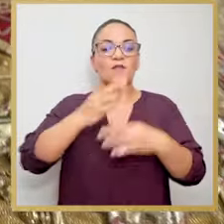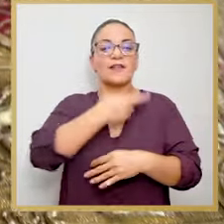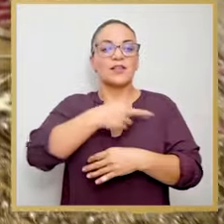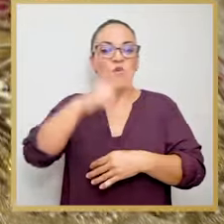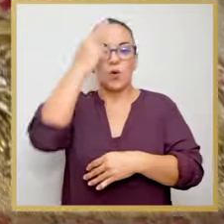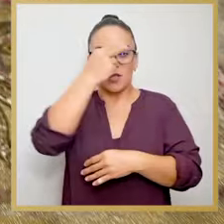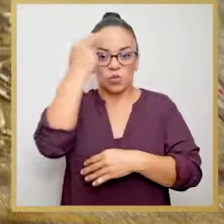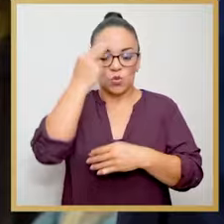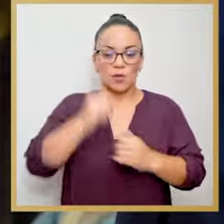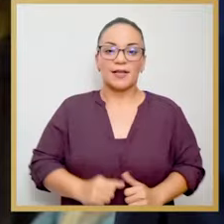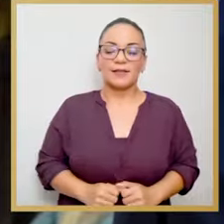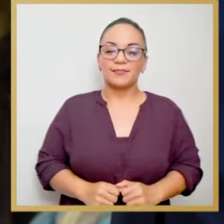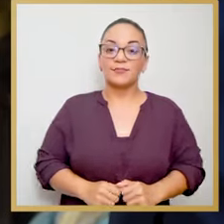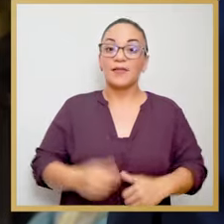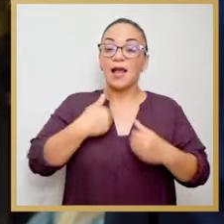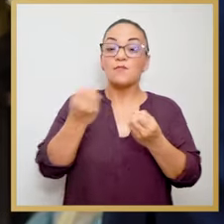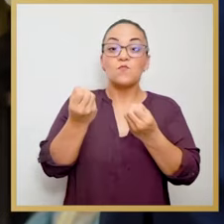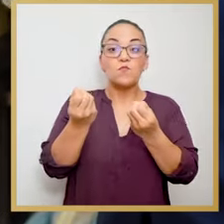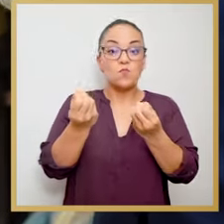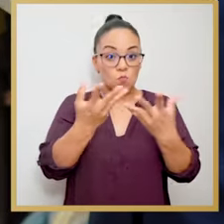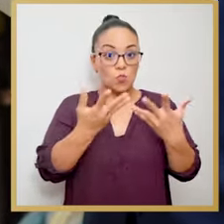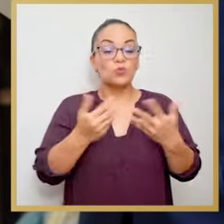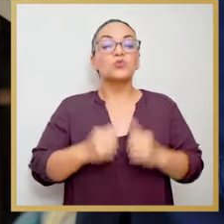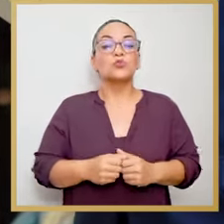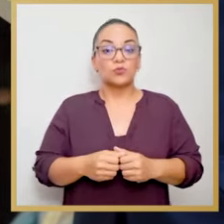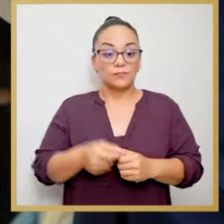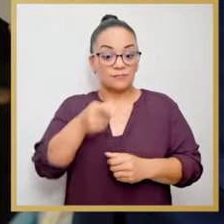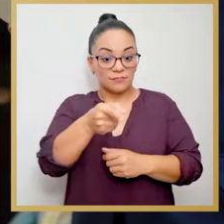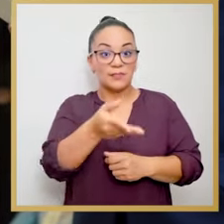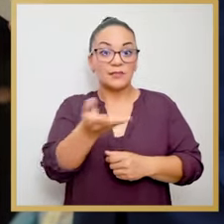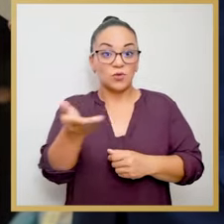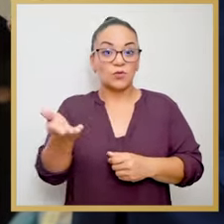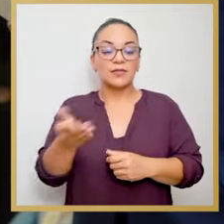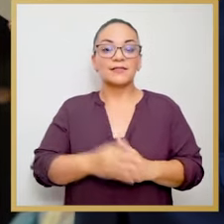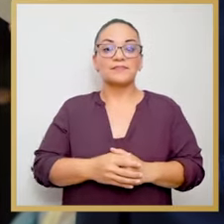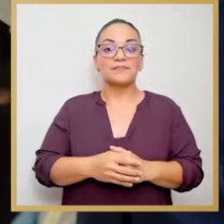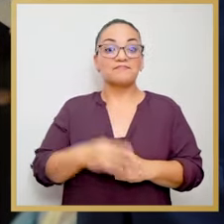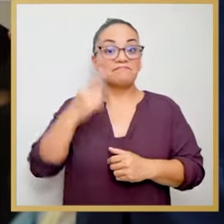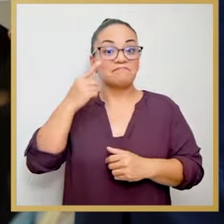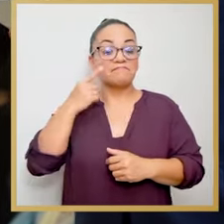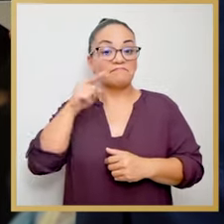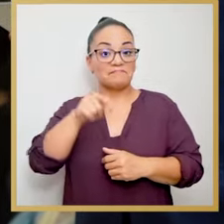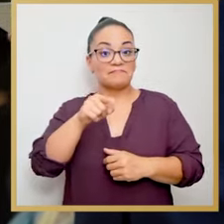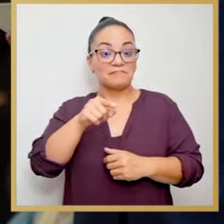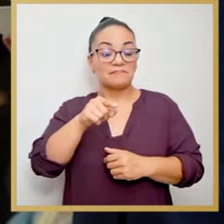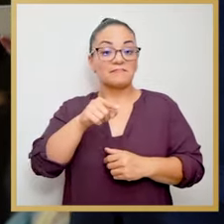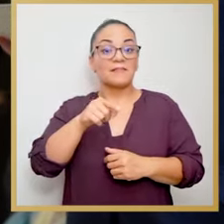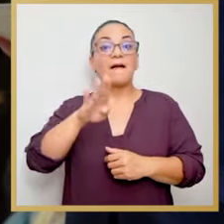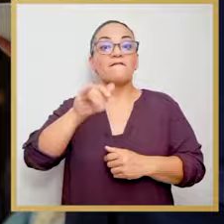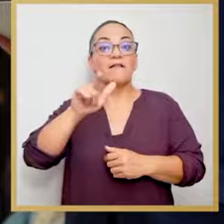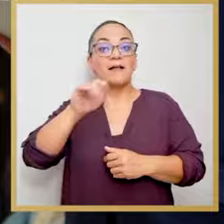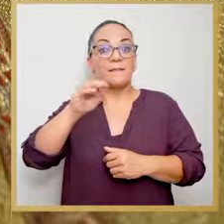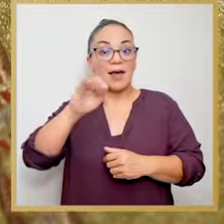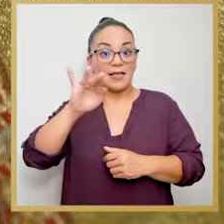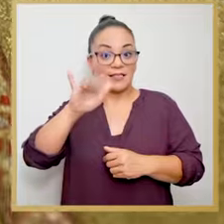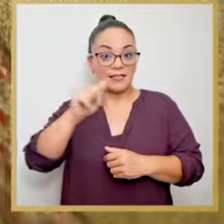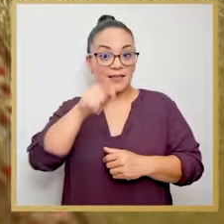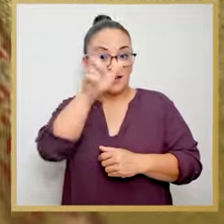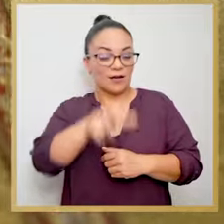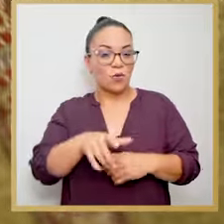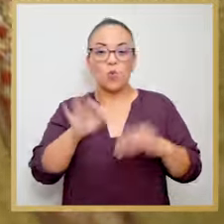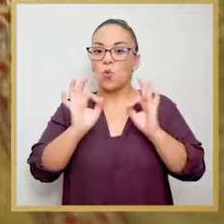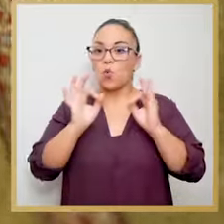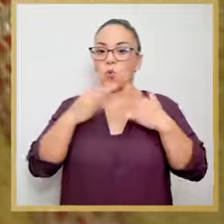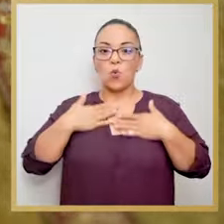religión católica. Tenemos, bueno, decenas de piezas como estas. Esto es una dalmática. Si ustedes ven, bueno,